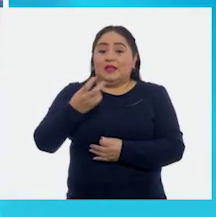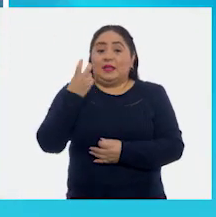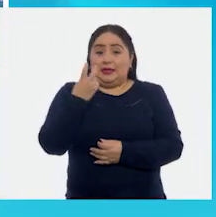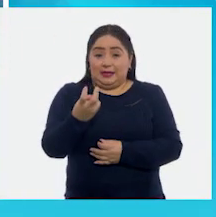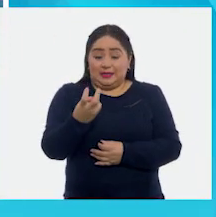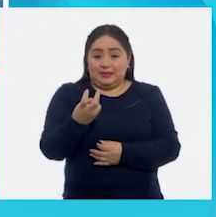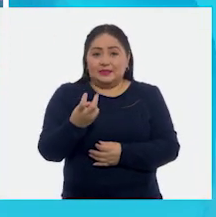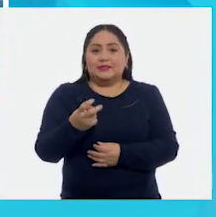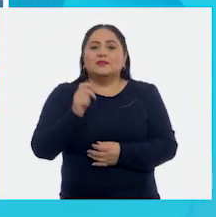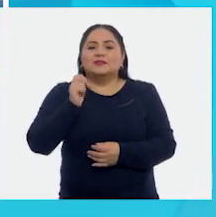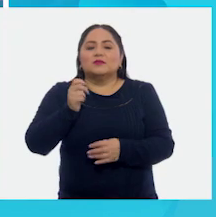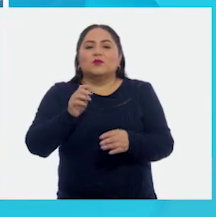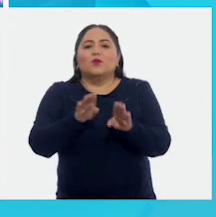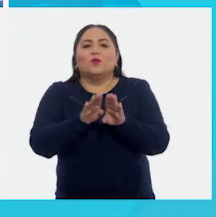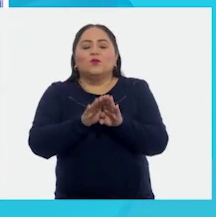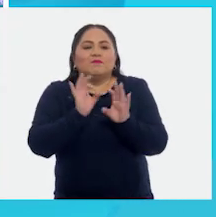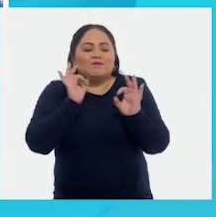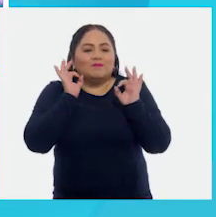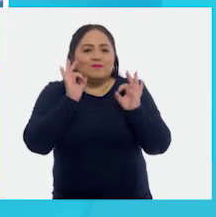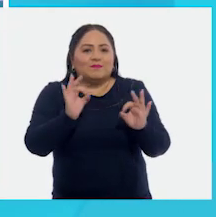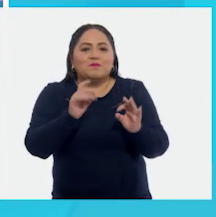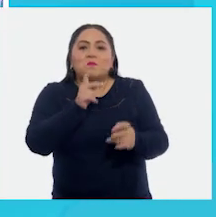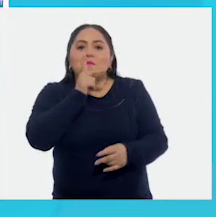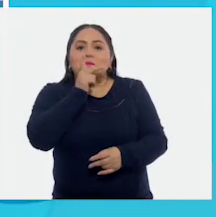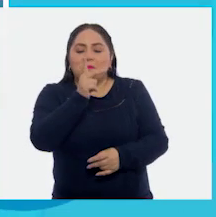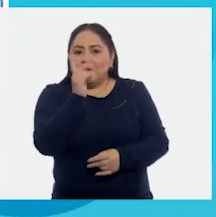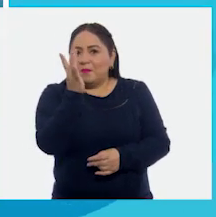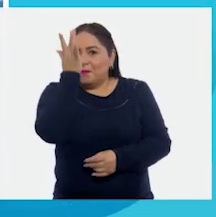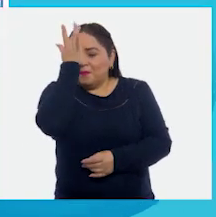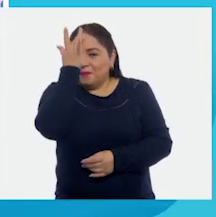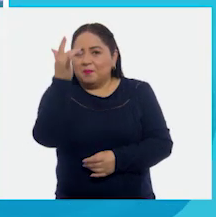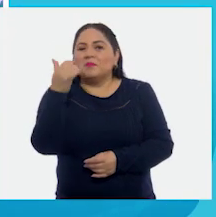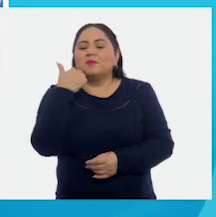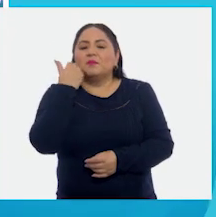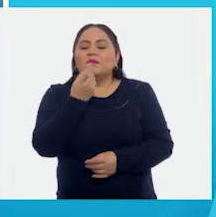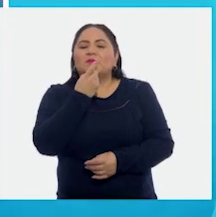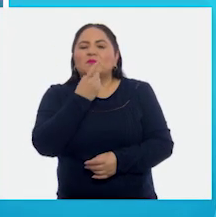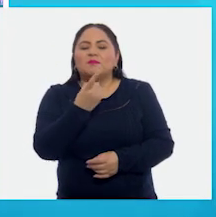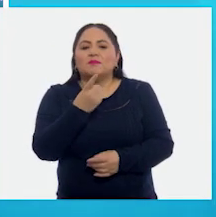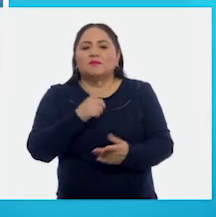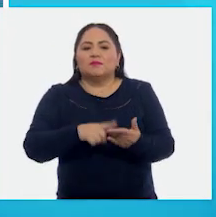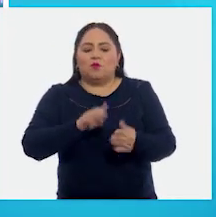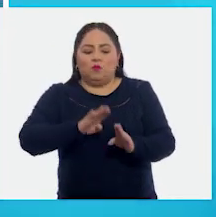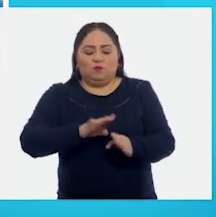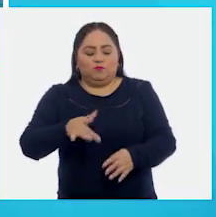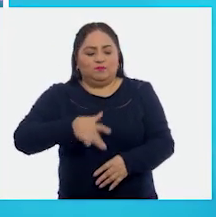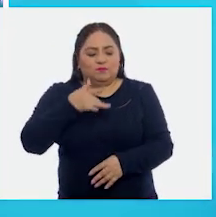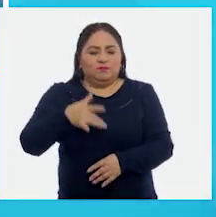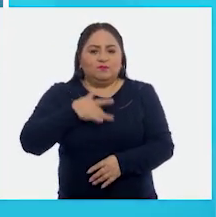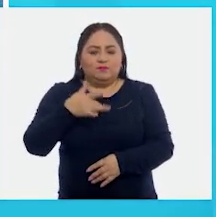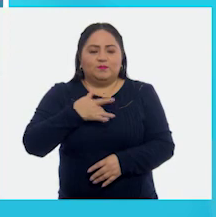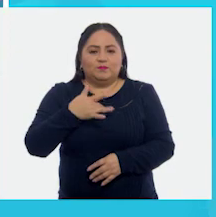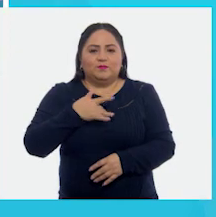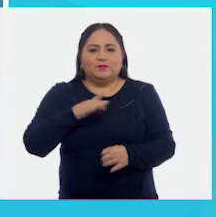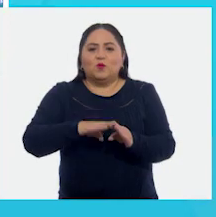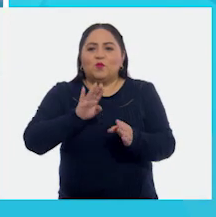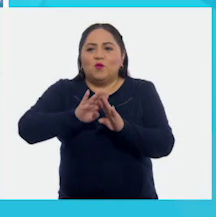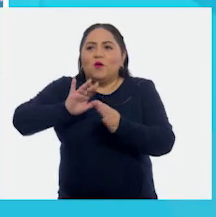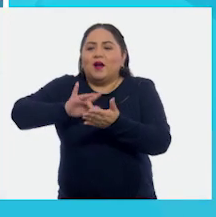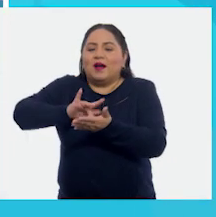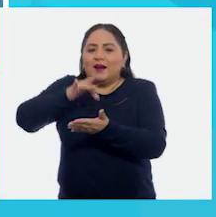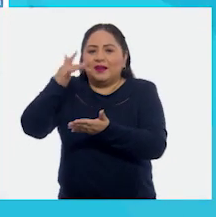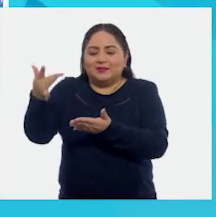saber decir en el momento exacto la palabra mágica que representa el sentimiento de la gratitud.